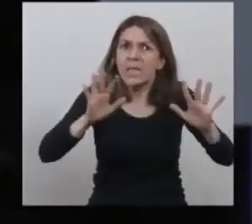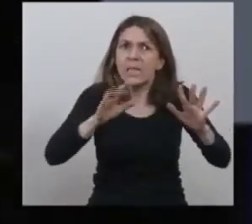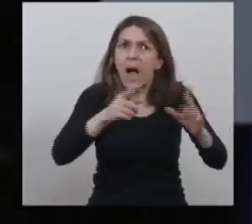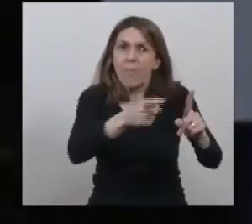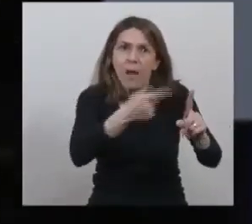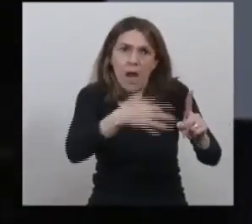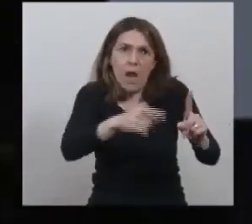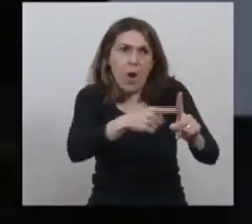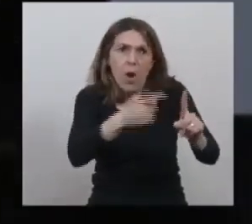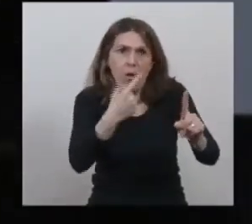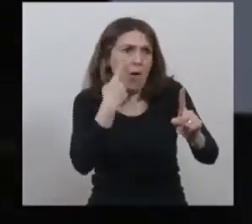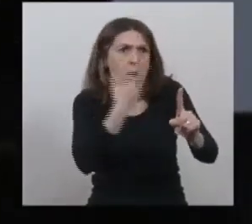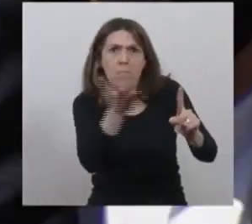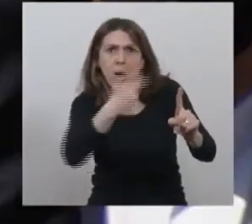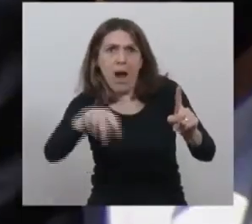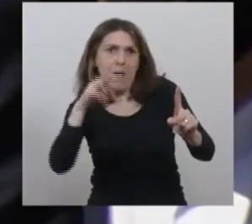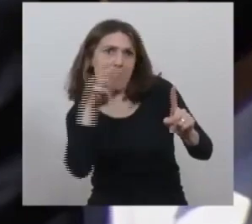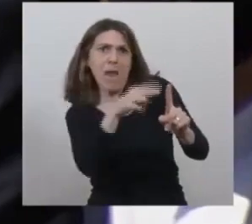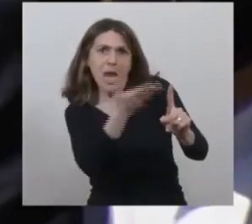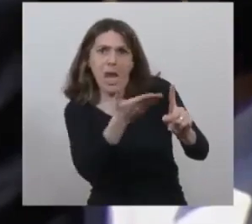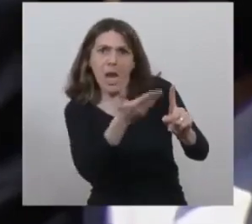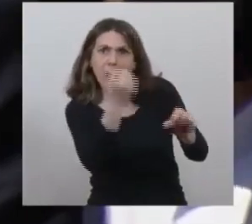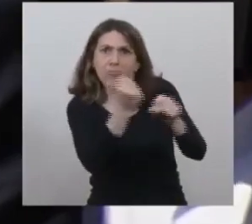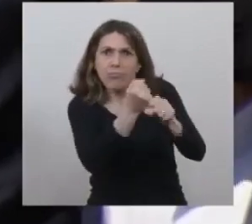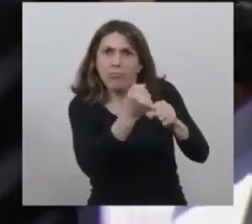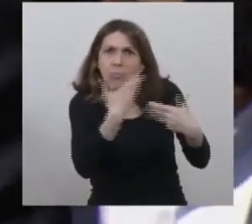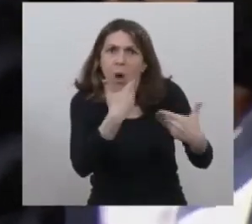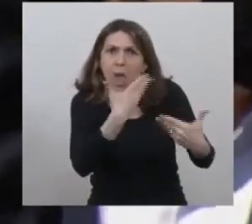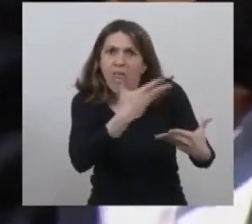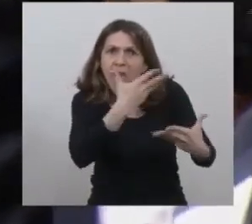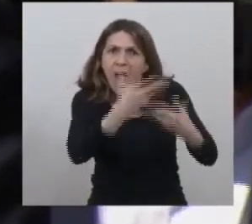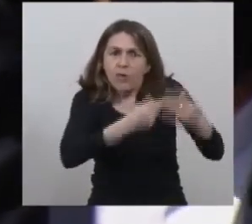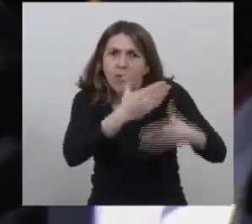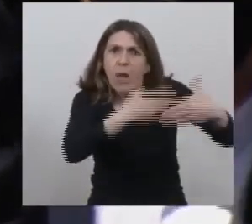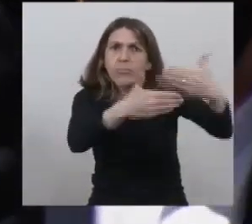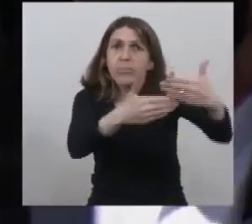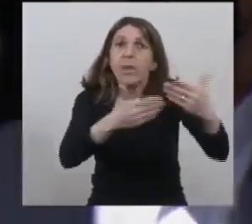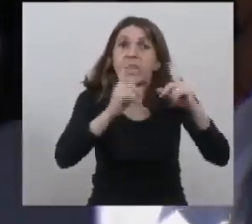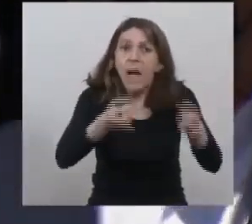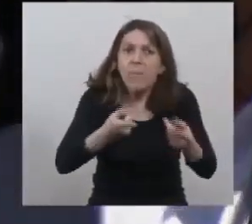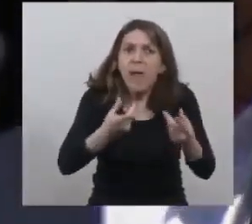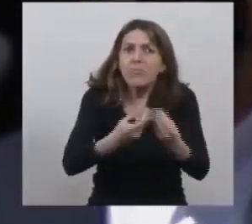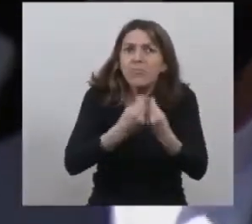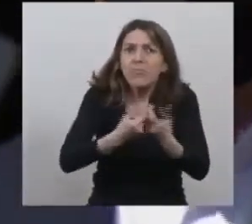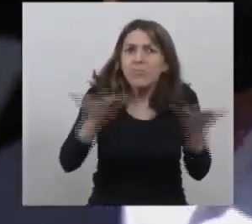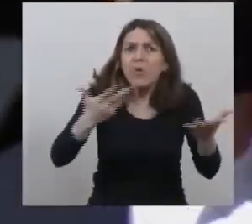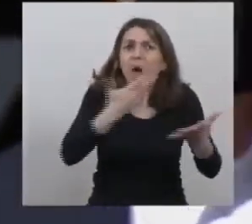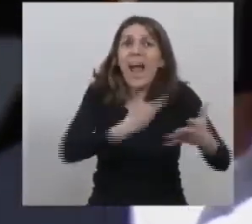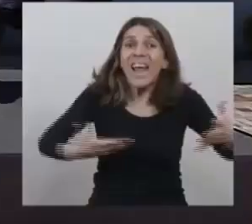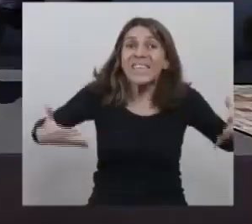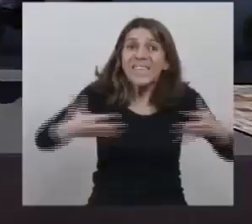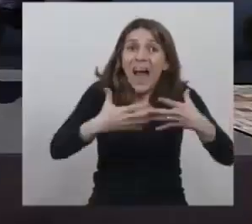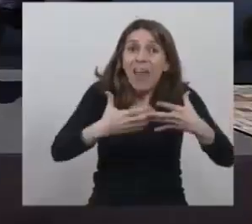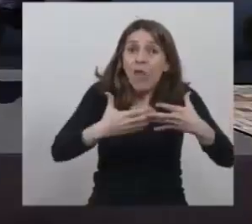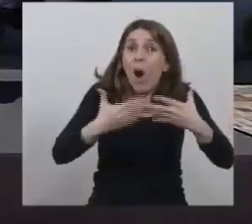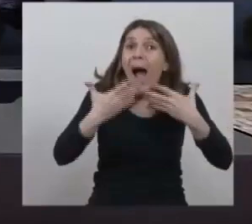hacer y de lo mucho que se puede servir desde la función pública, de lo mucho que se puede hacer desde el Estado en favor de la gente.